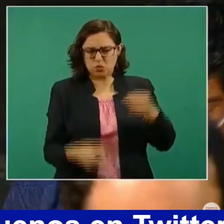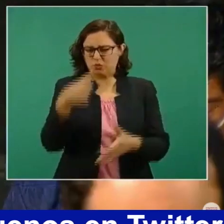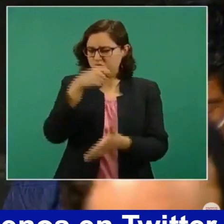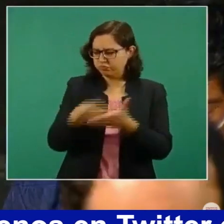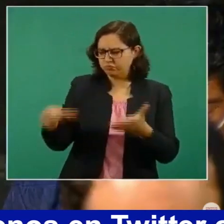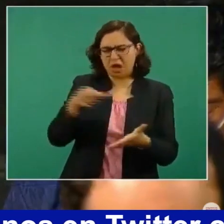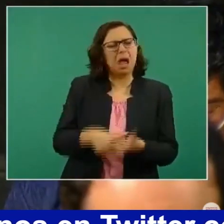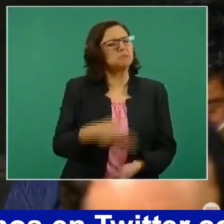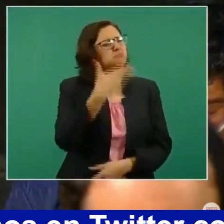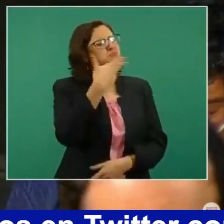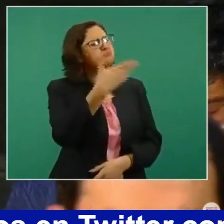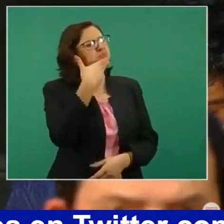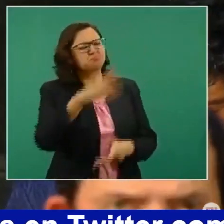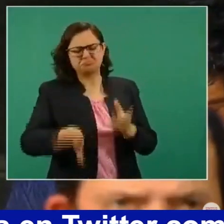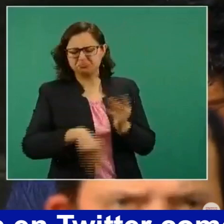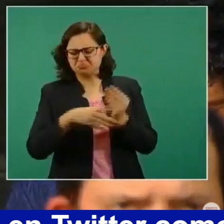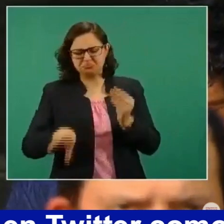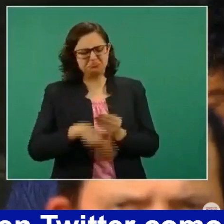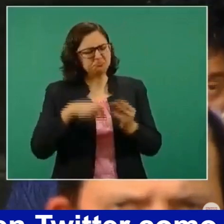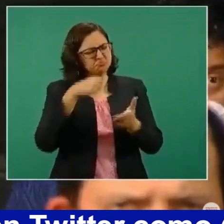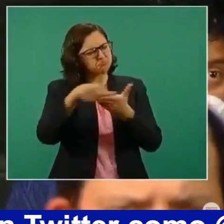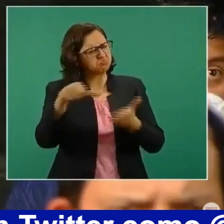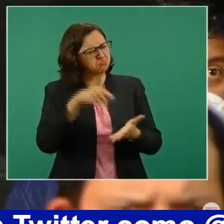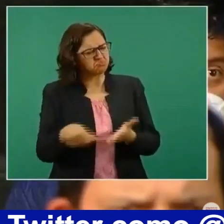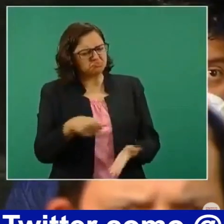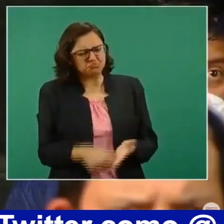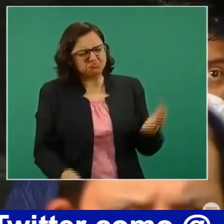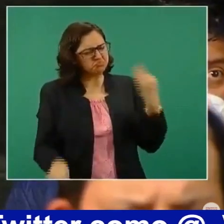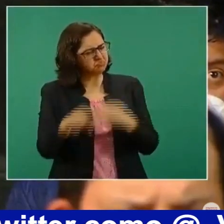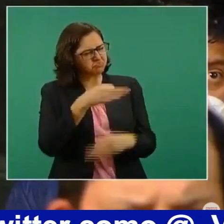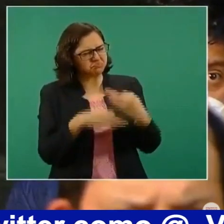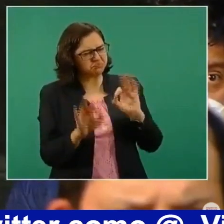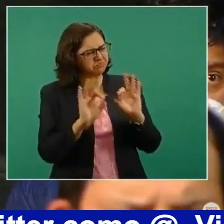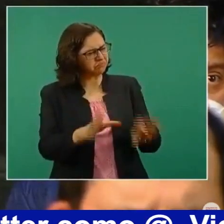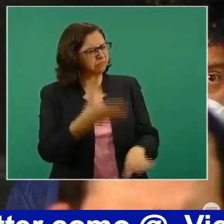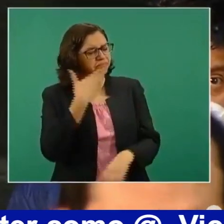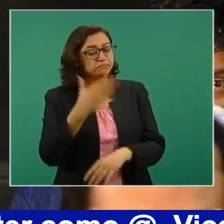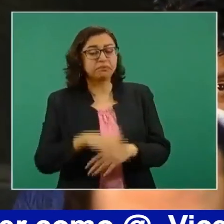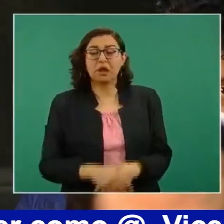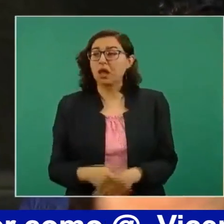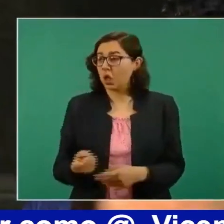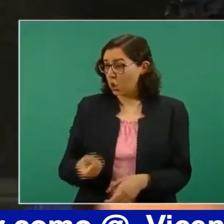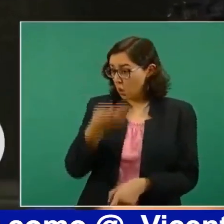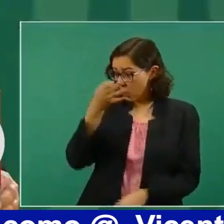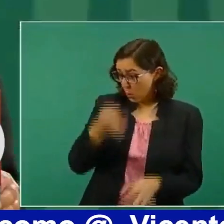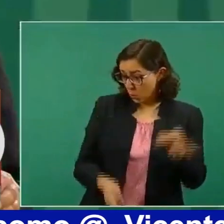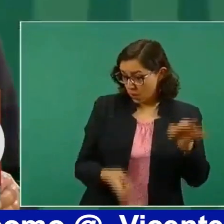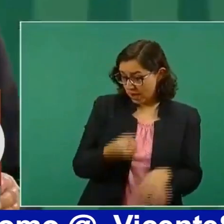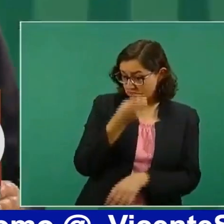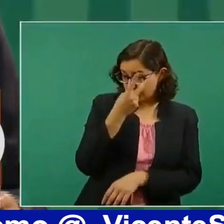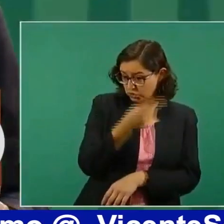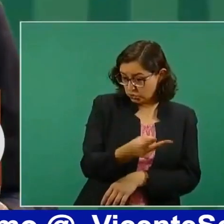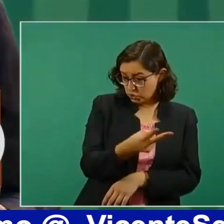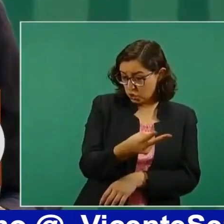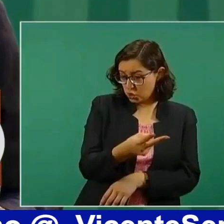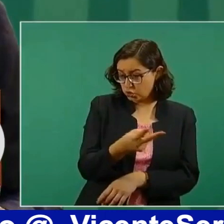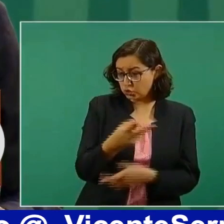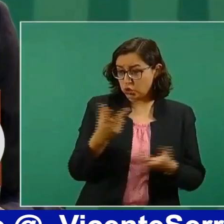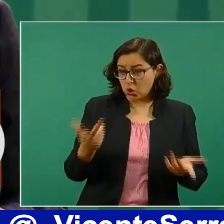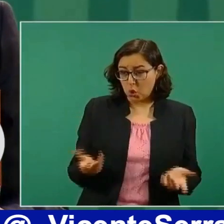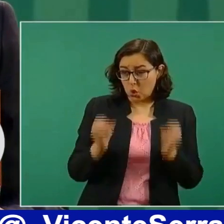se acumulen? ¿Pediría usted también que se investigue a este otro juez o solamente al primero? No, la queja que